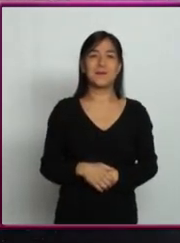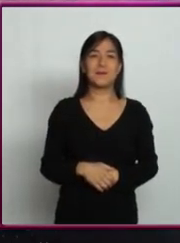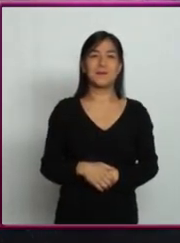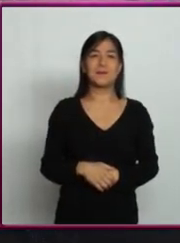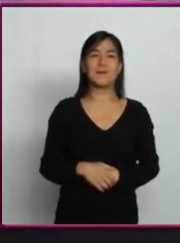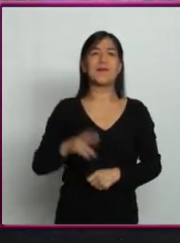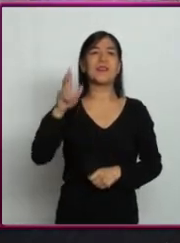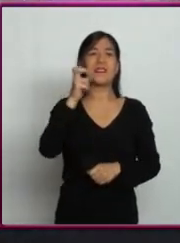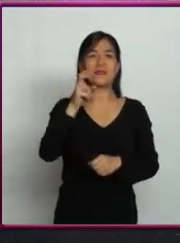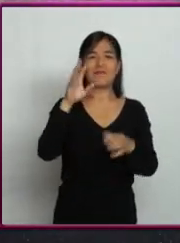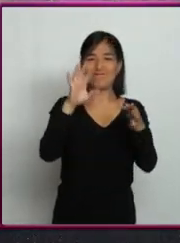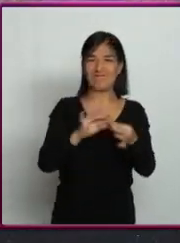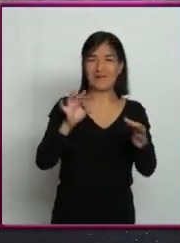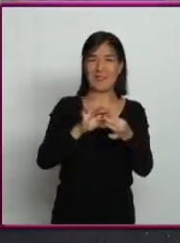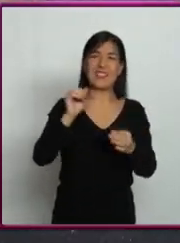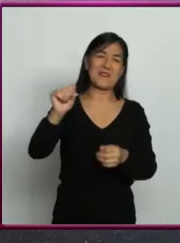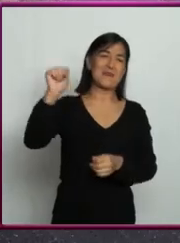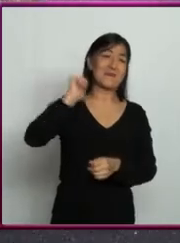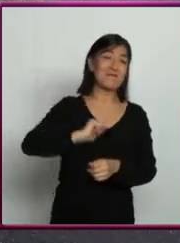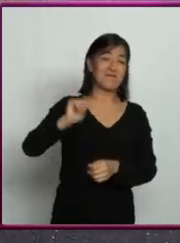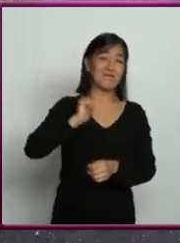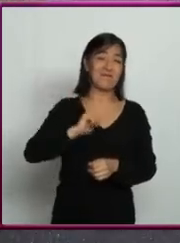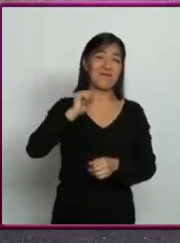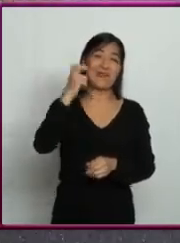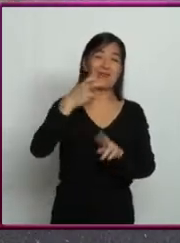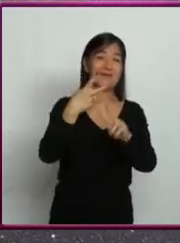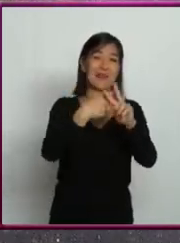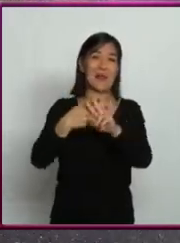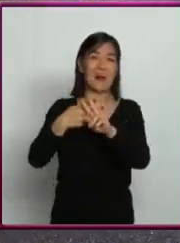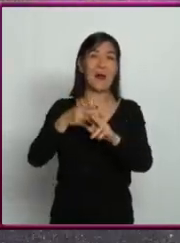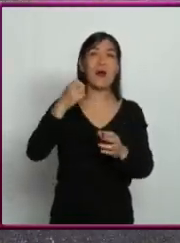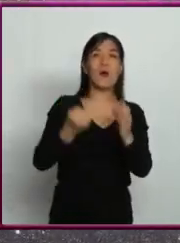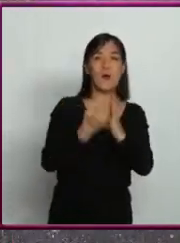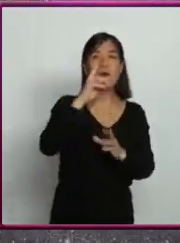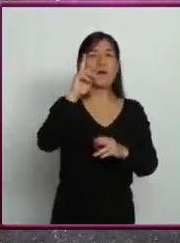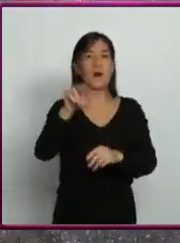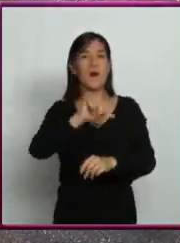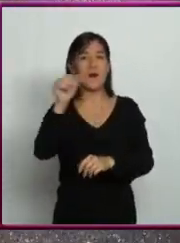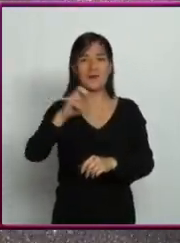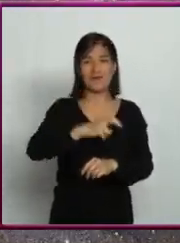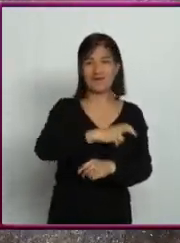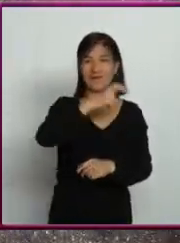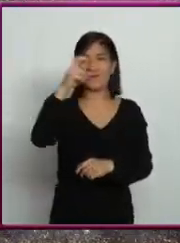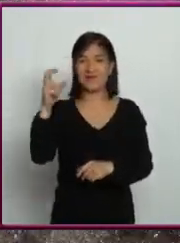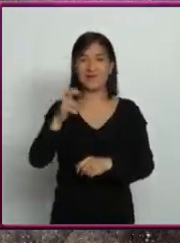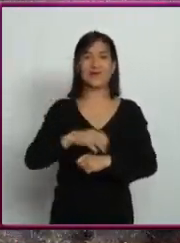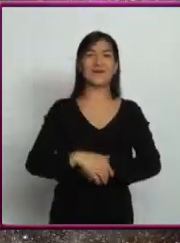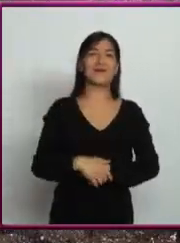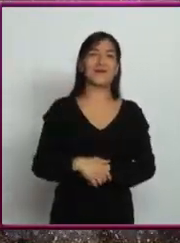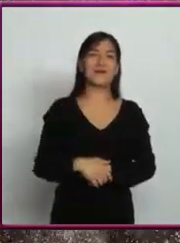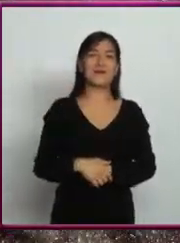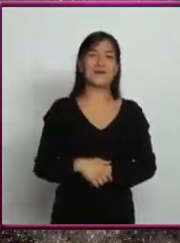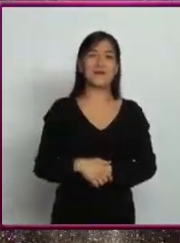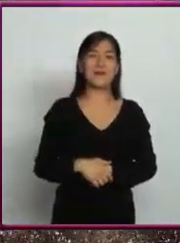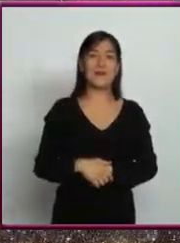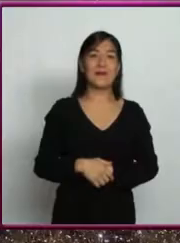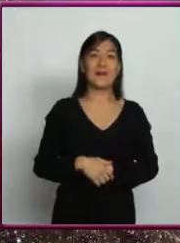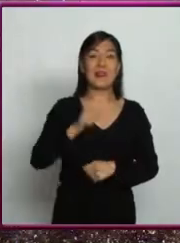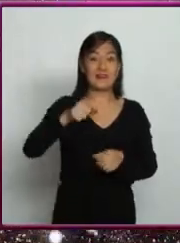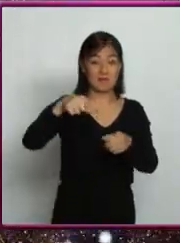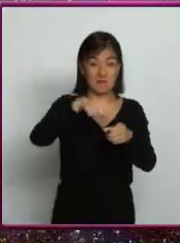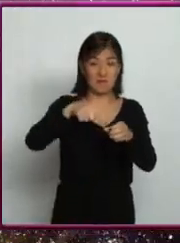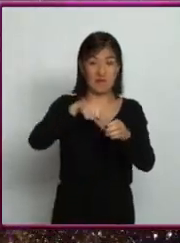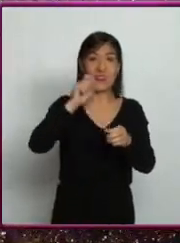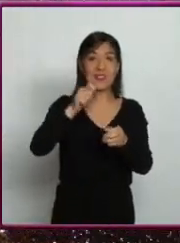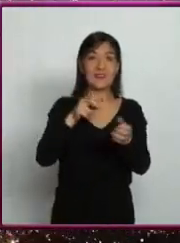Dejemos atrás a esta venerable anciana para visitar un auténtico coloso de nuestra galaxia. El agujero